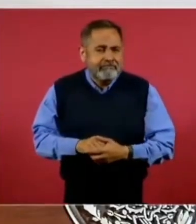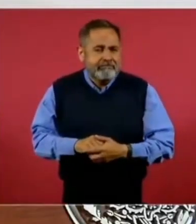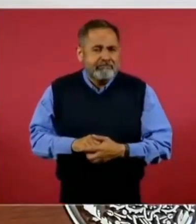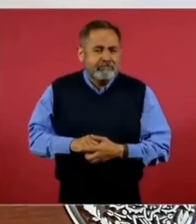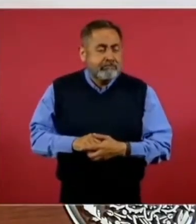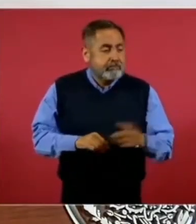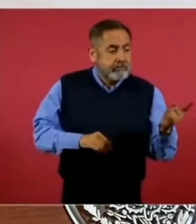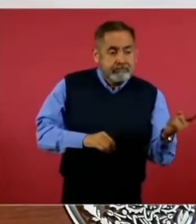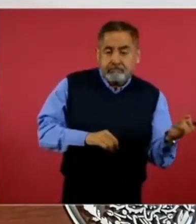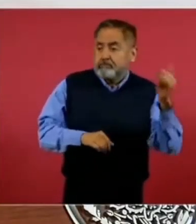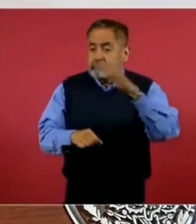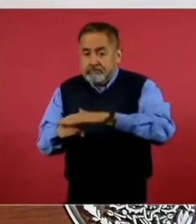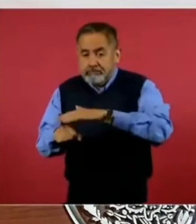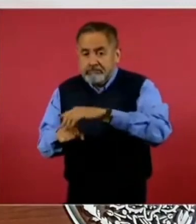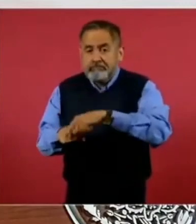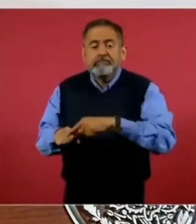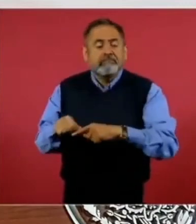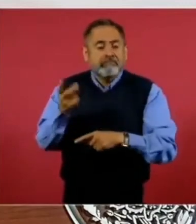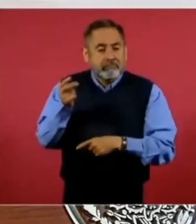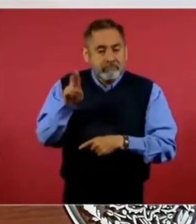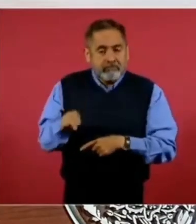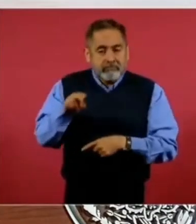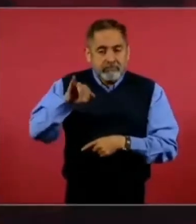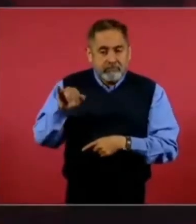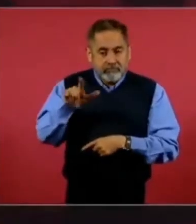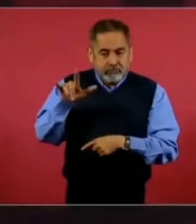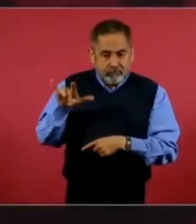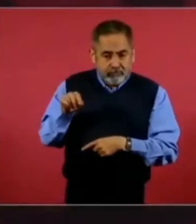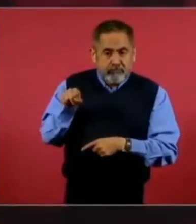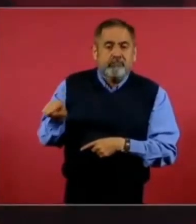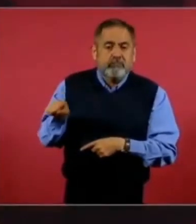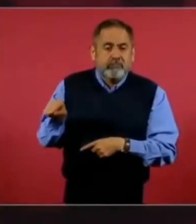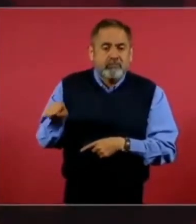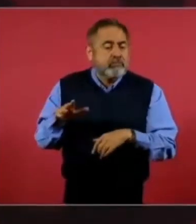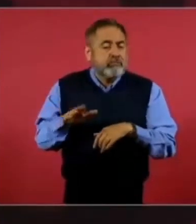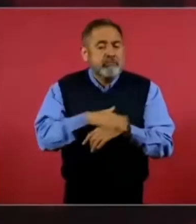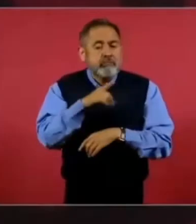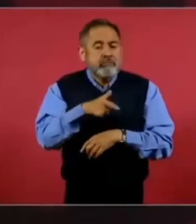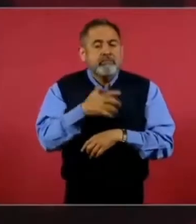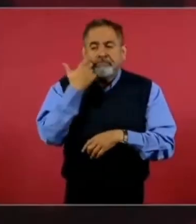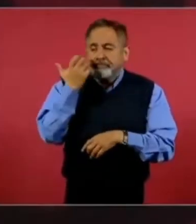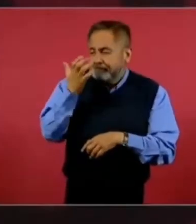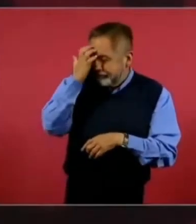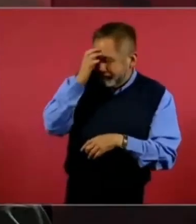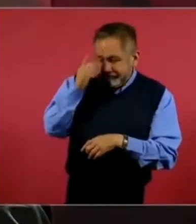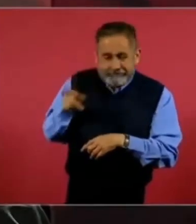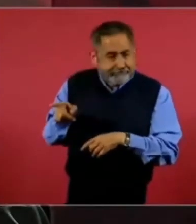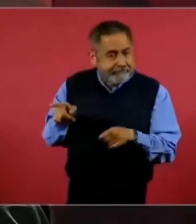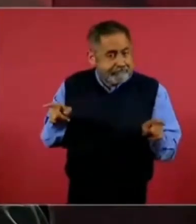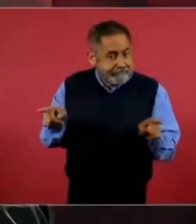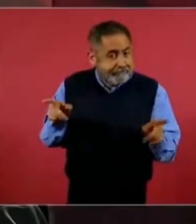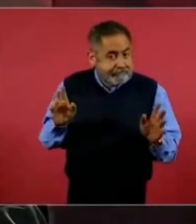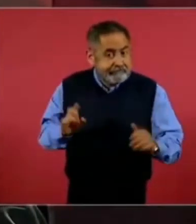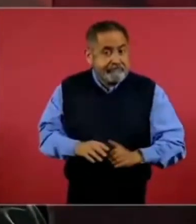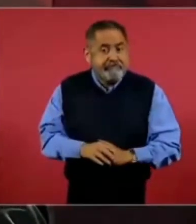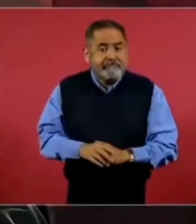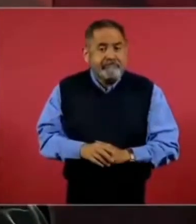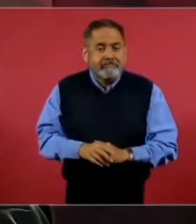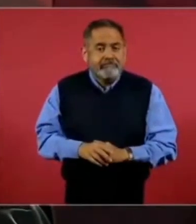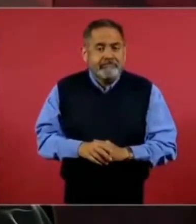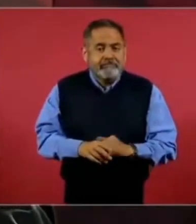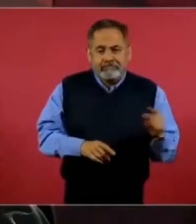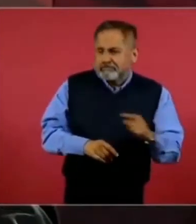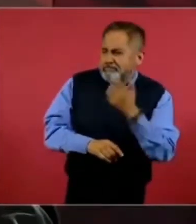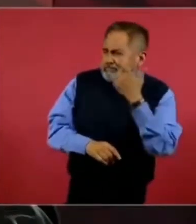Julio, porque lo quería conocer, Ismael